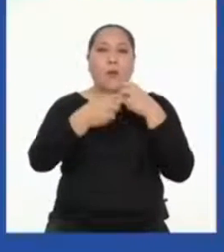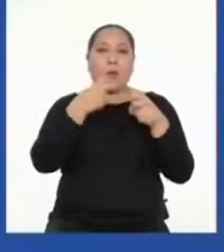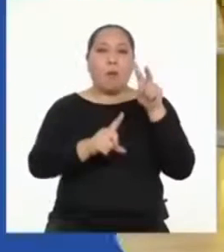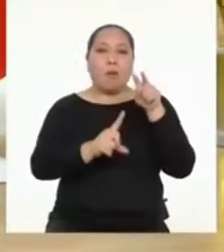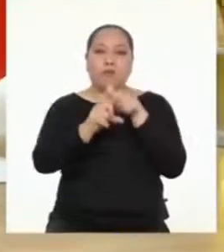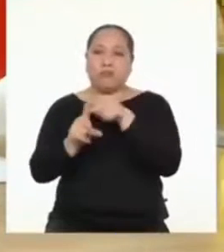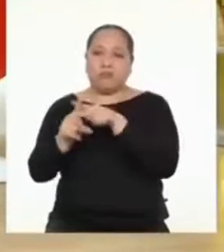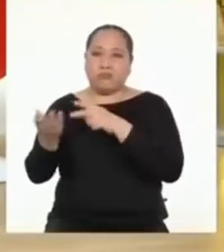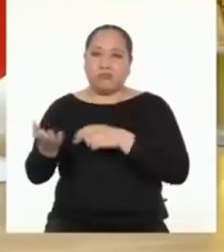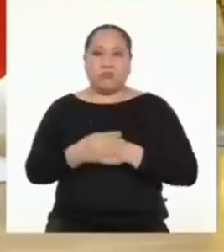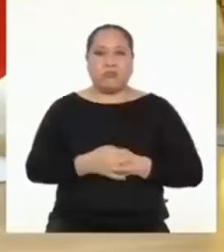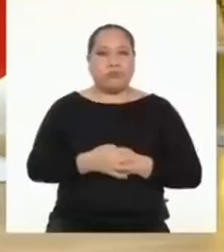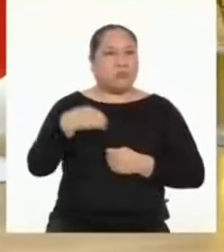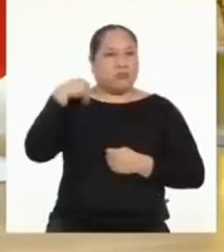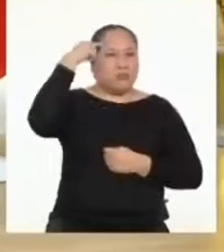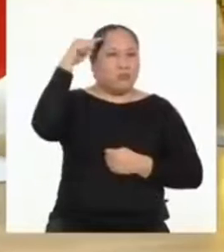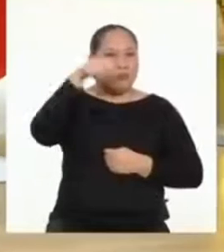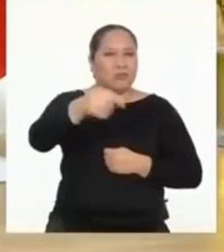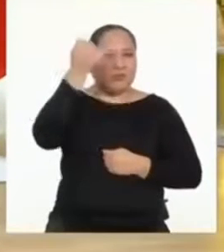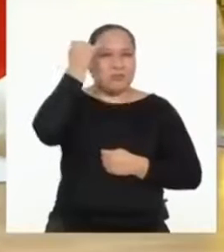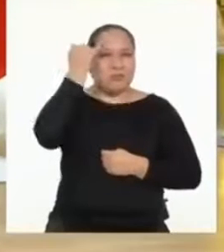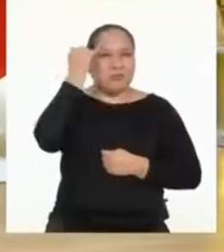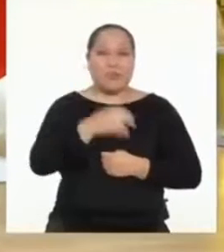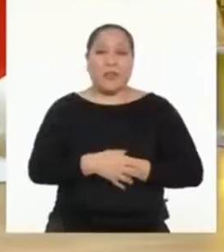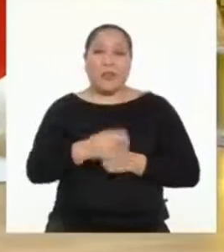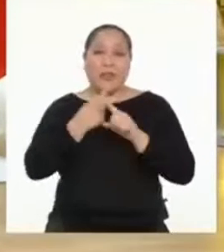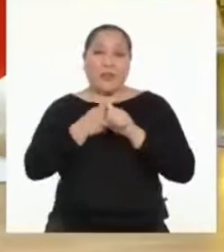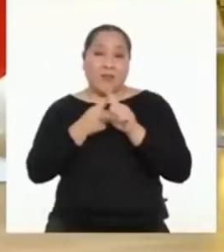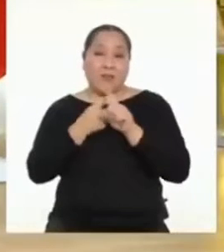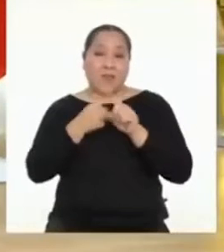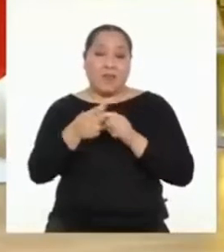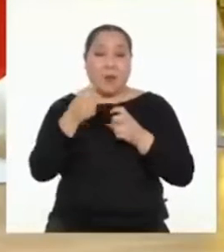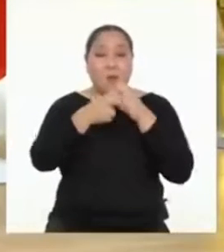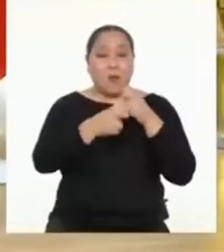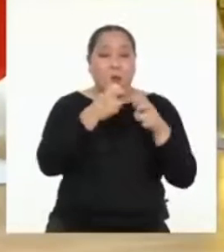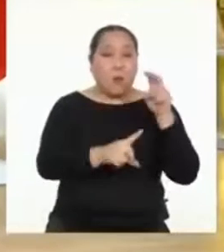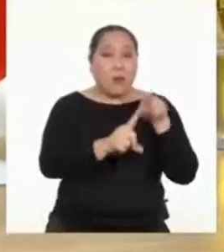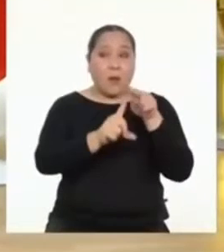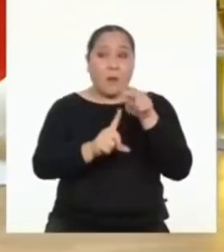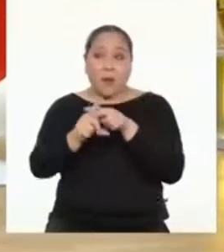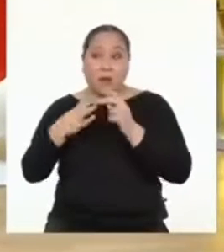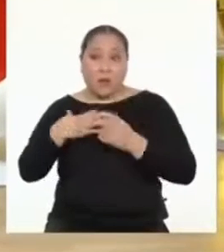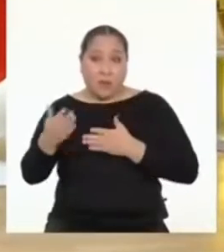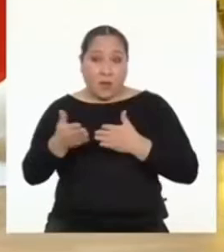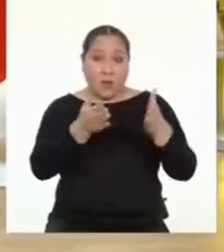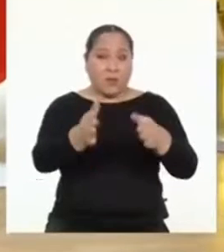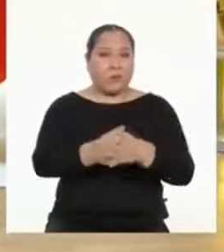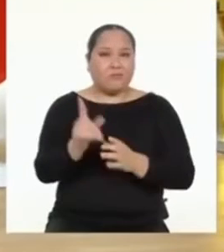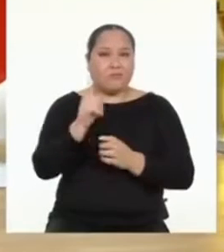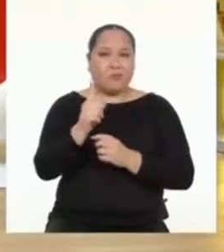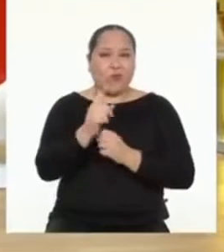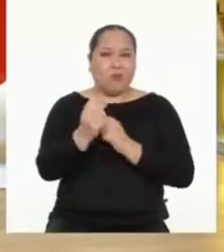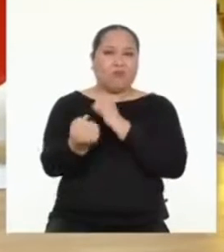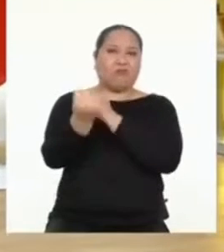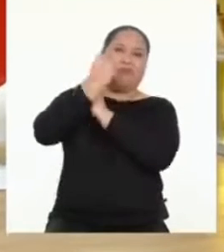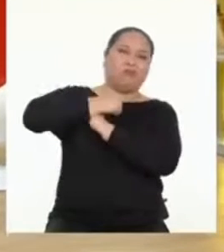el camino. Creo que esa es la idea. Frente a los retos que nos propongamos o los problemas que aparecen en el camino, no dejarnos